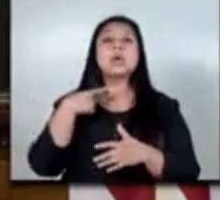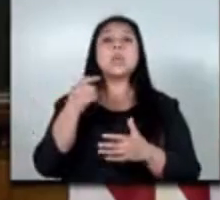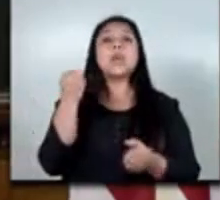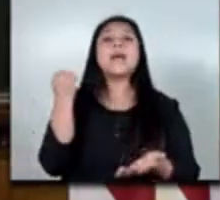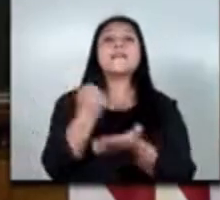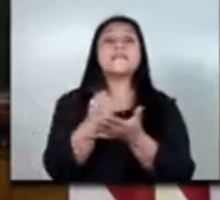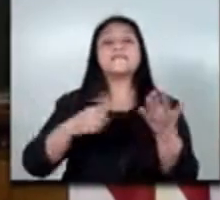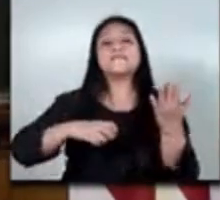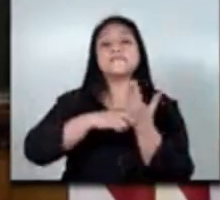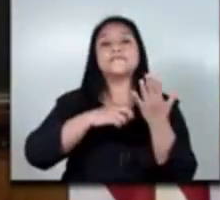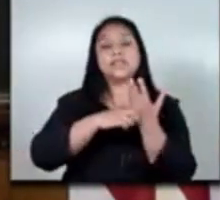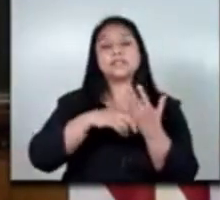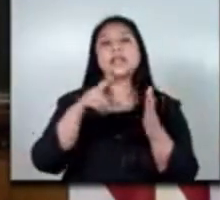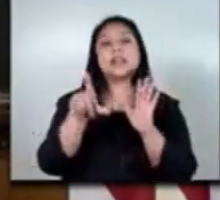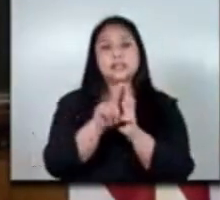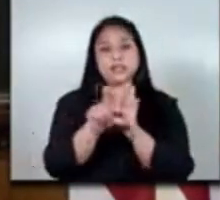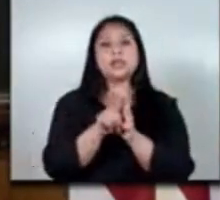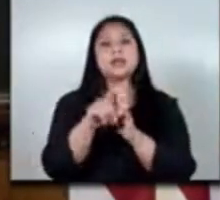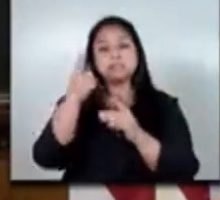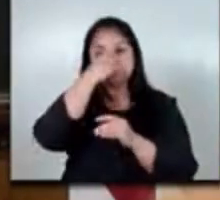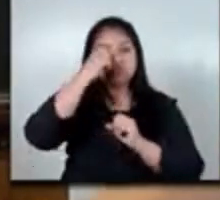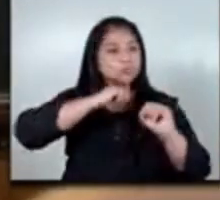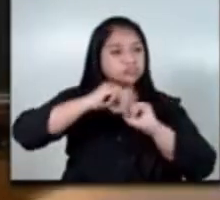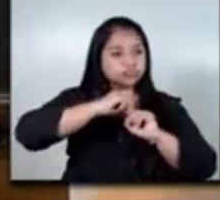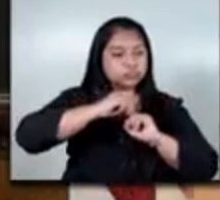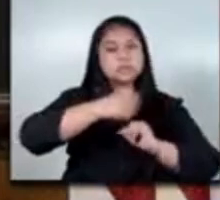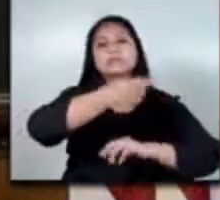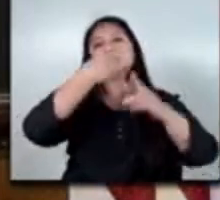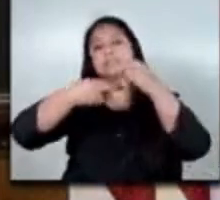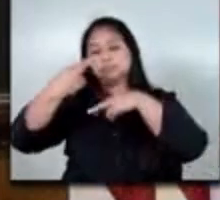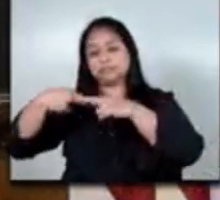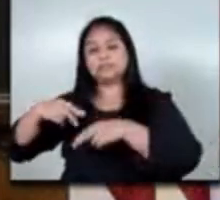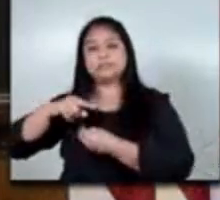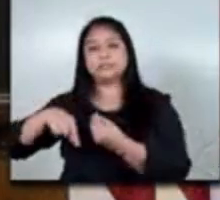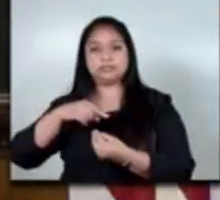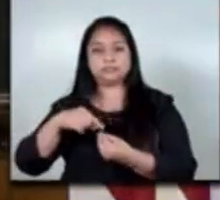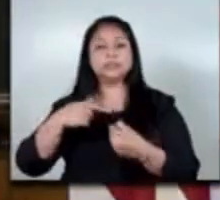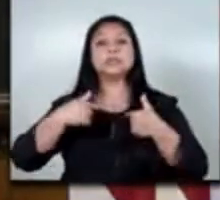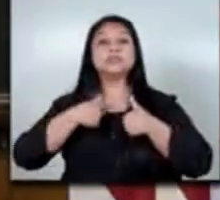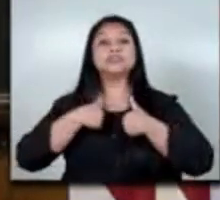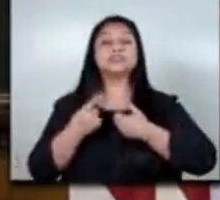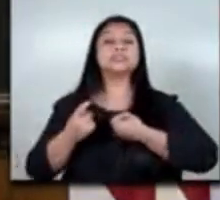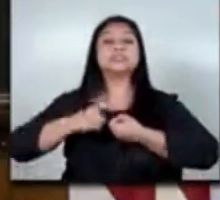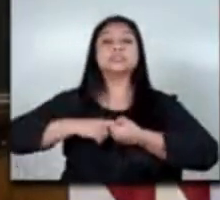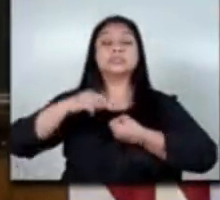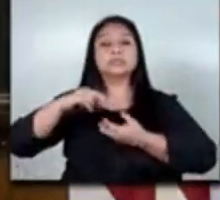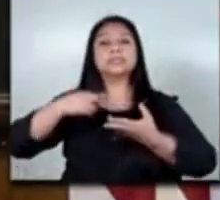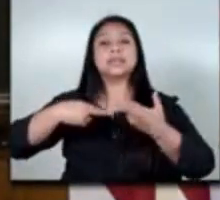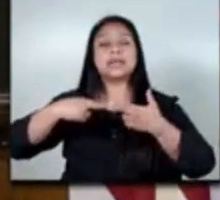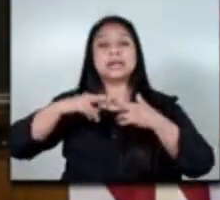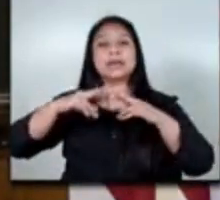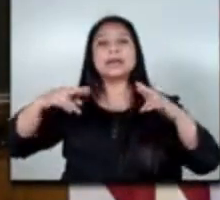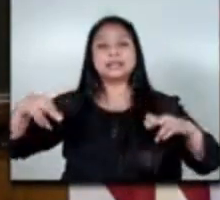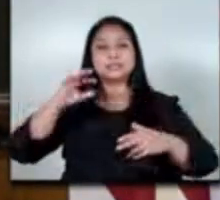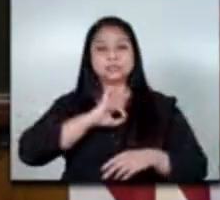nos permite después del trabajo pues poder regresar con nuestras familias yo apliqué por medio de redes sociales vi la